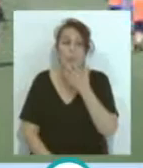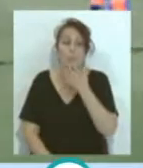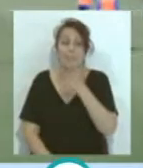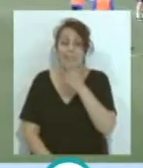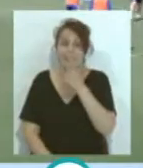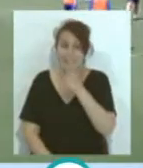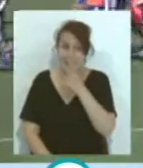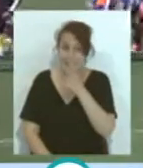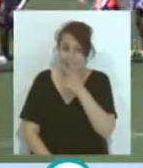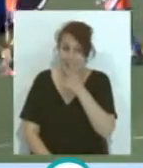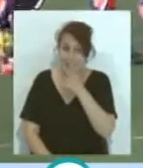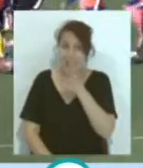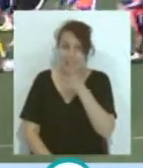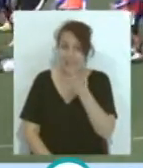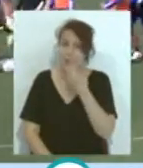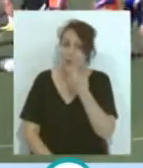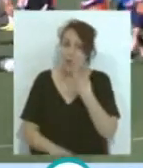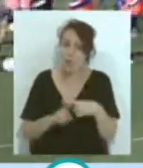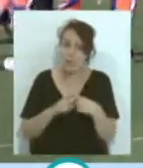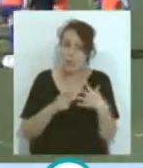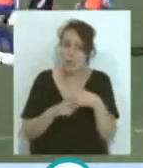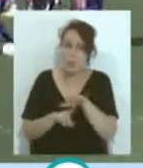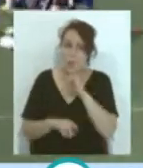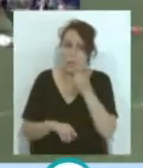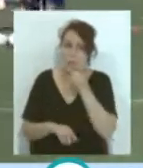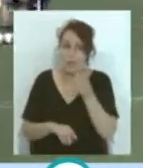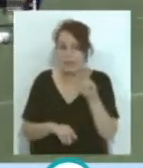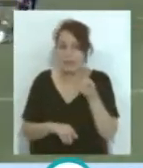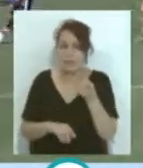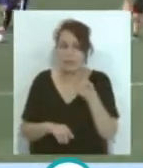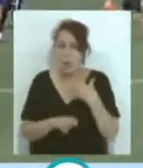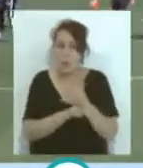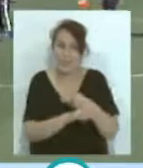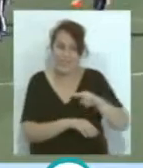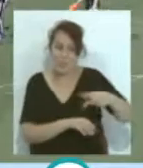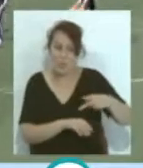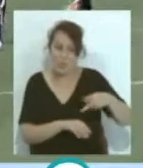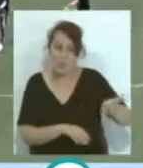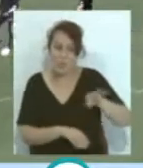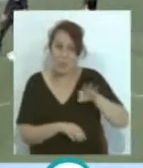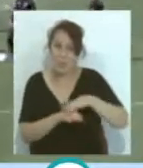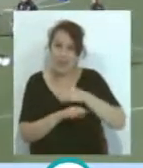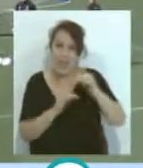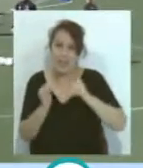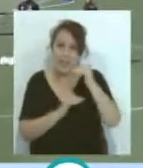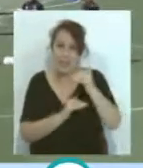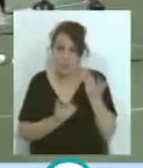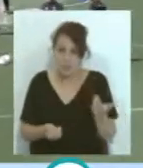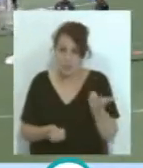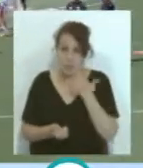está mal... ...igual ya tienes que estar mirando jugadores de Segunda División... ...que sean buenos para ascender... ...porque si el equipo está en posiciones de descenso...